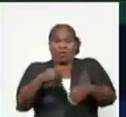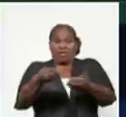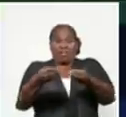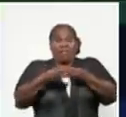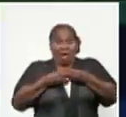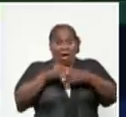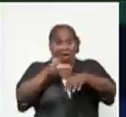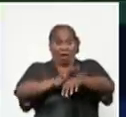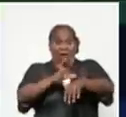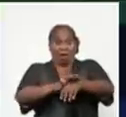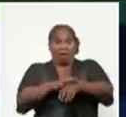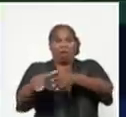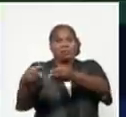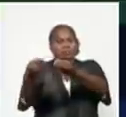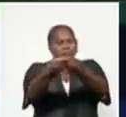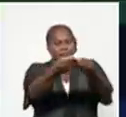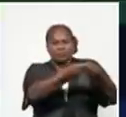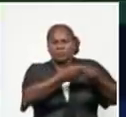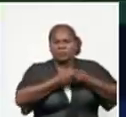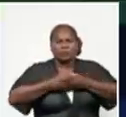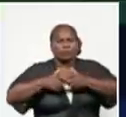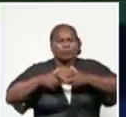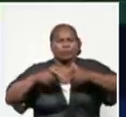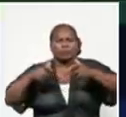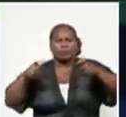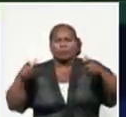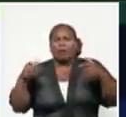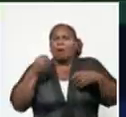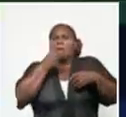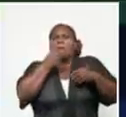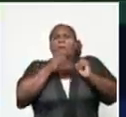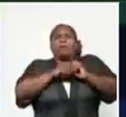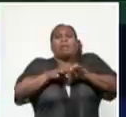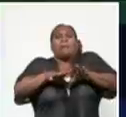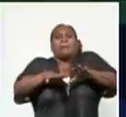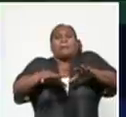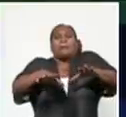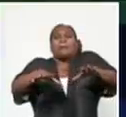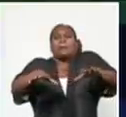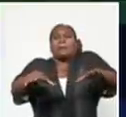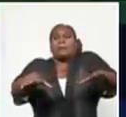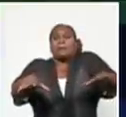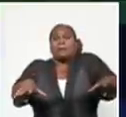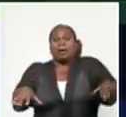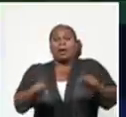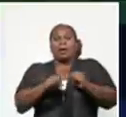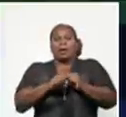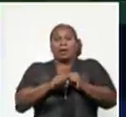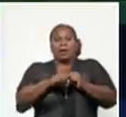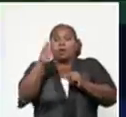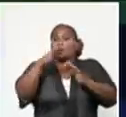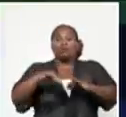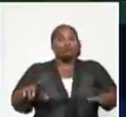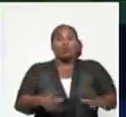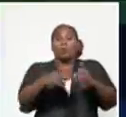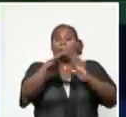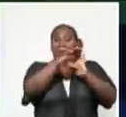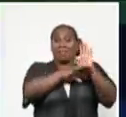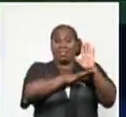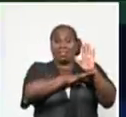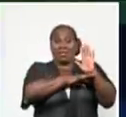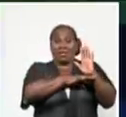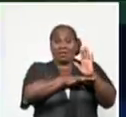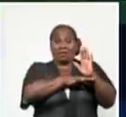altamente contagioso y que puede incrementarse de manera considerable su transmisión cuando se dejan de tomar las medidas, es